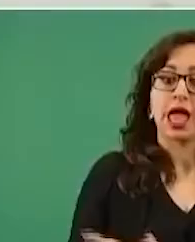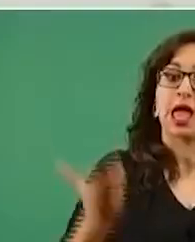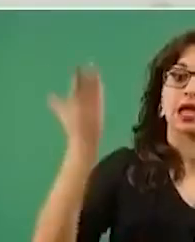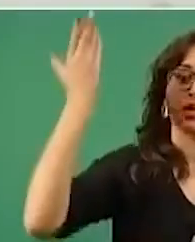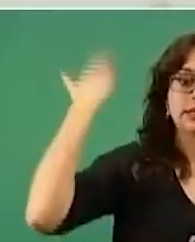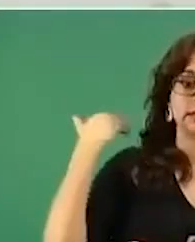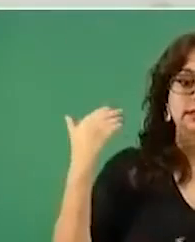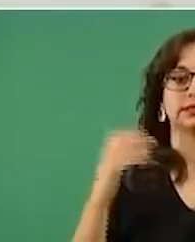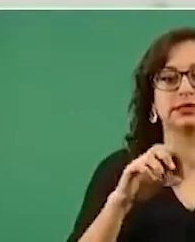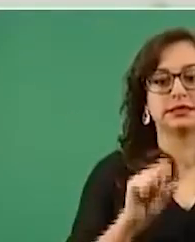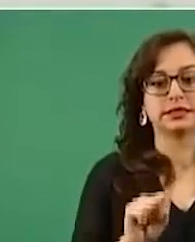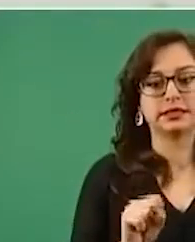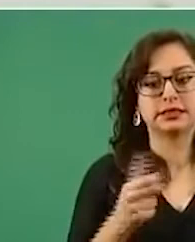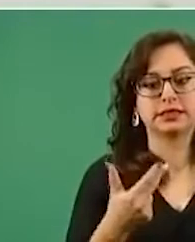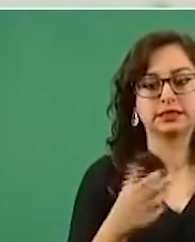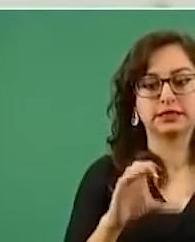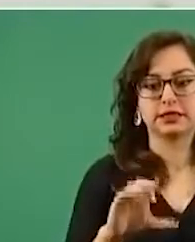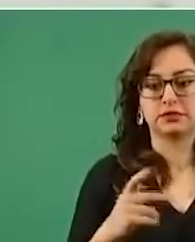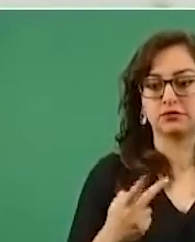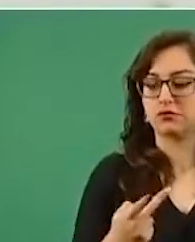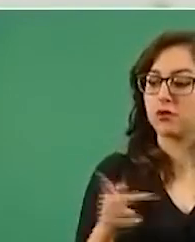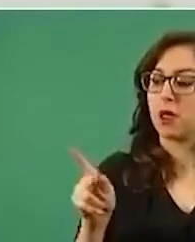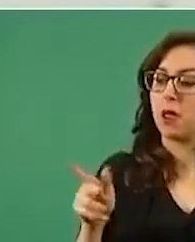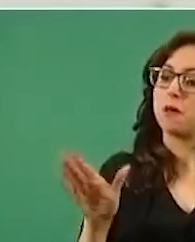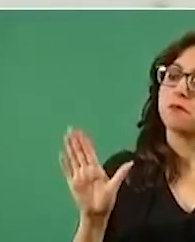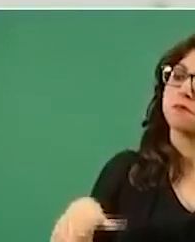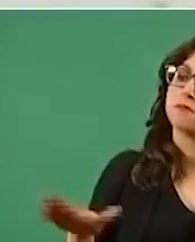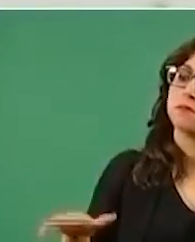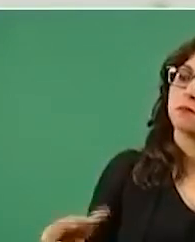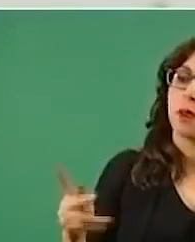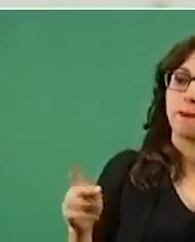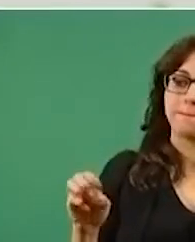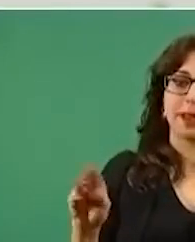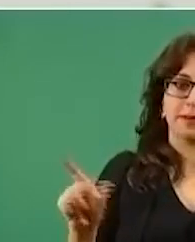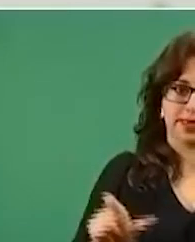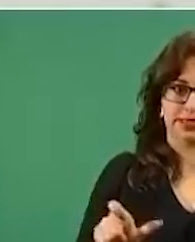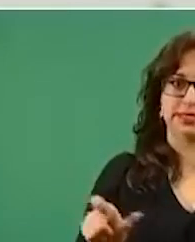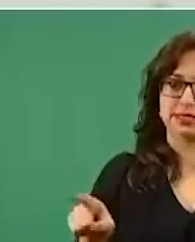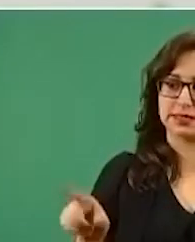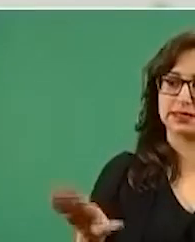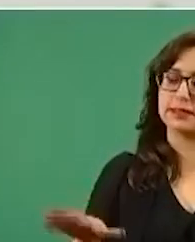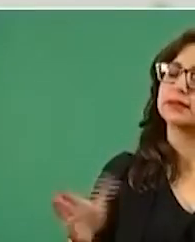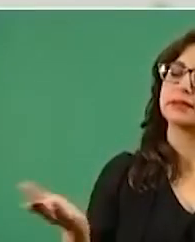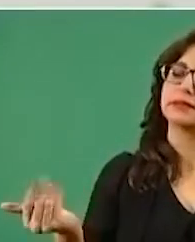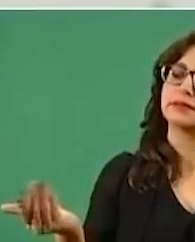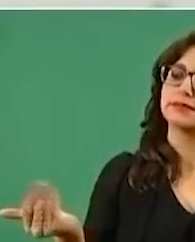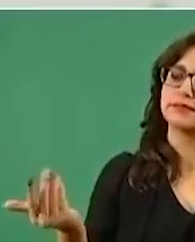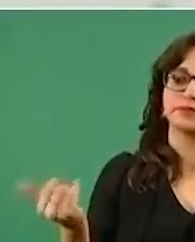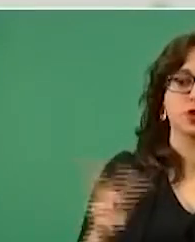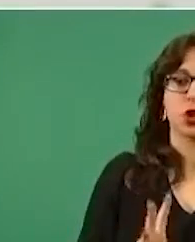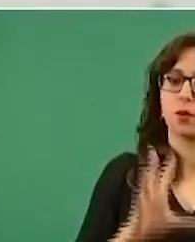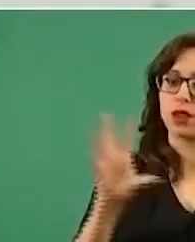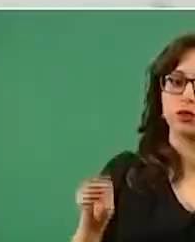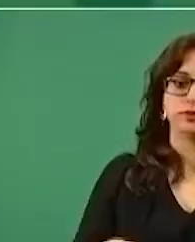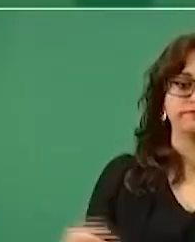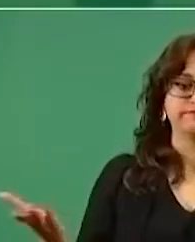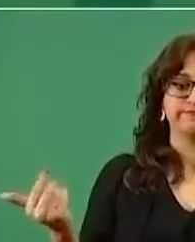le quitaba todo a Pemex.